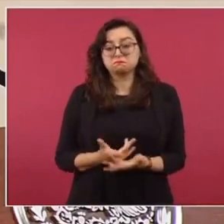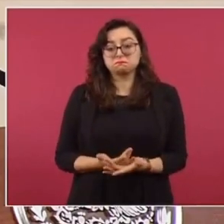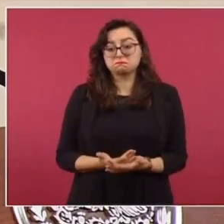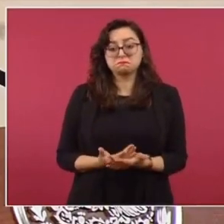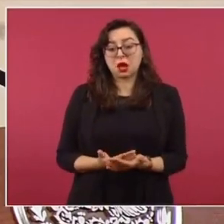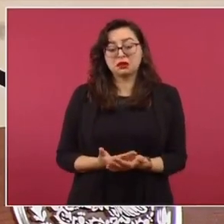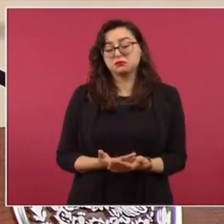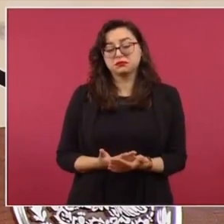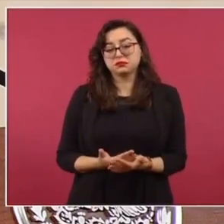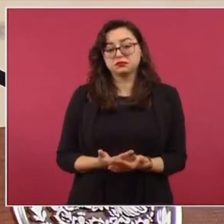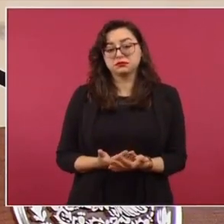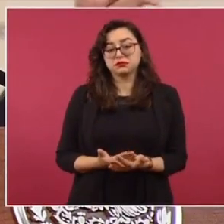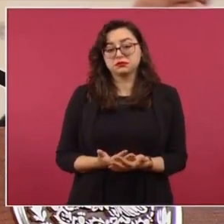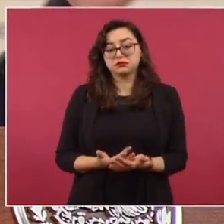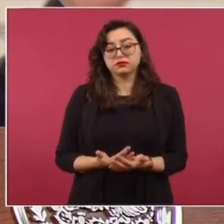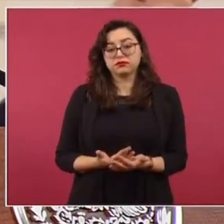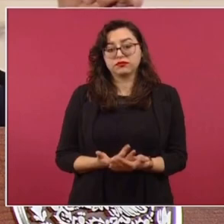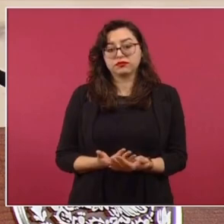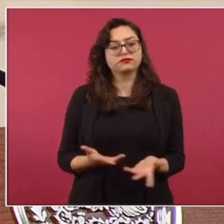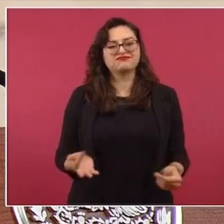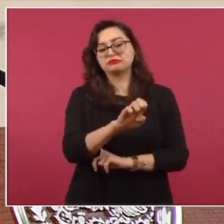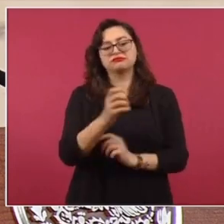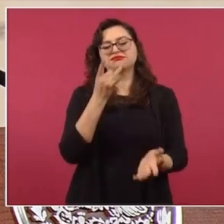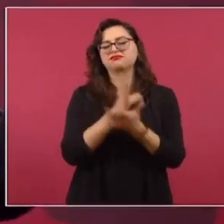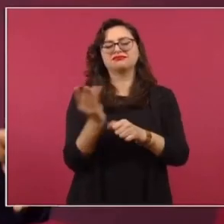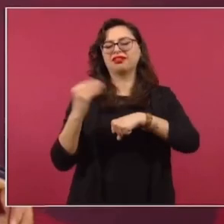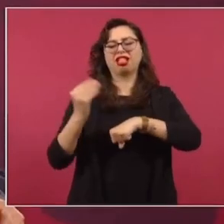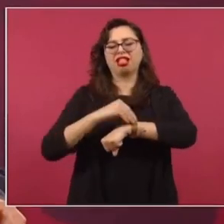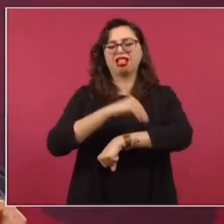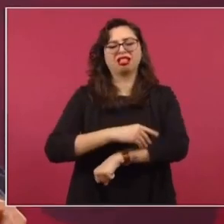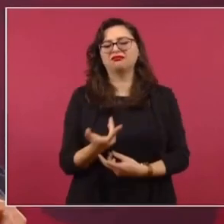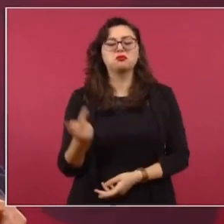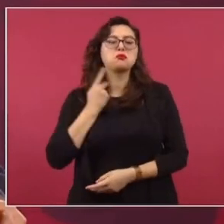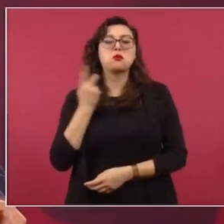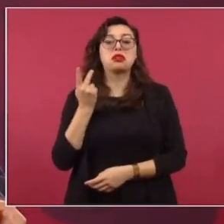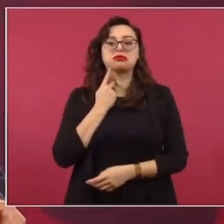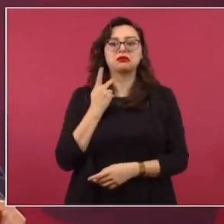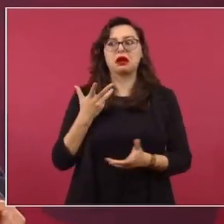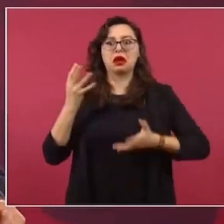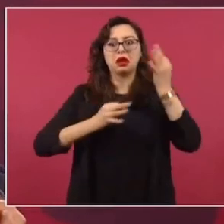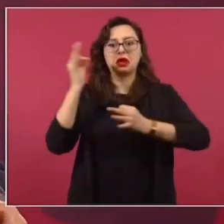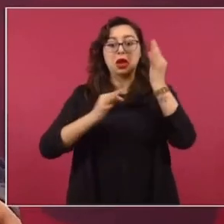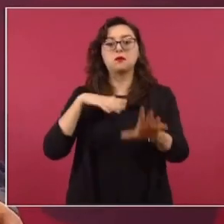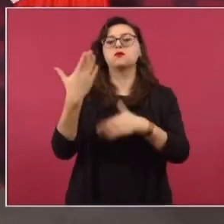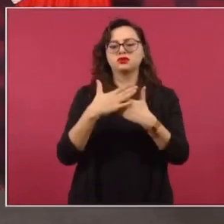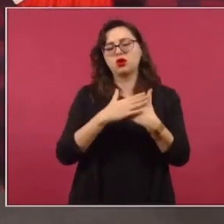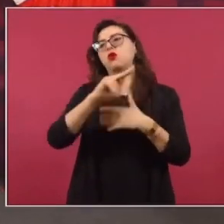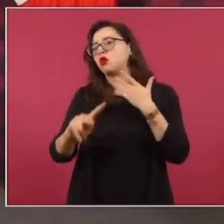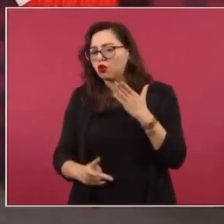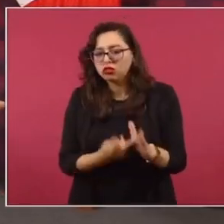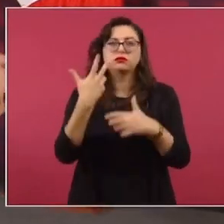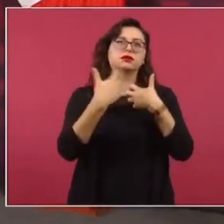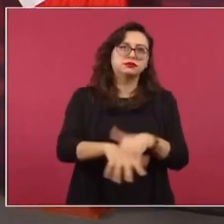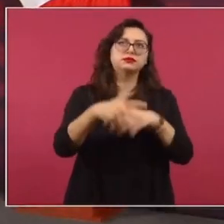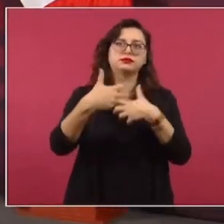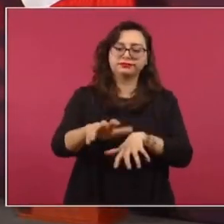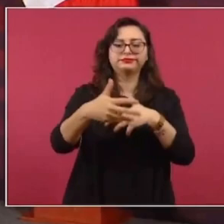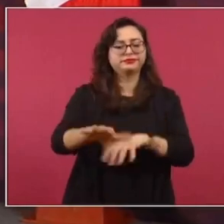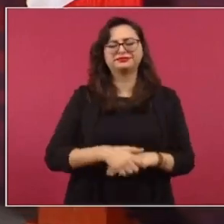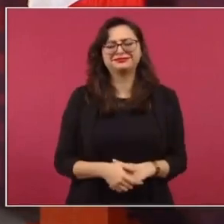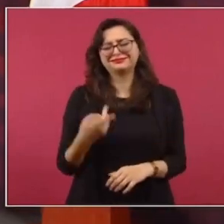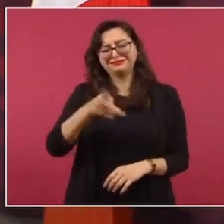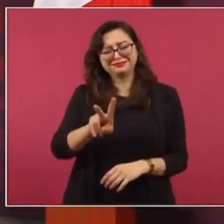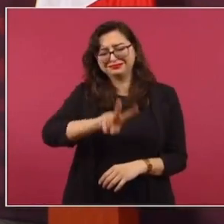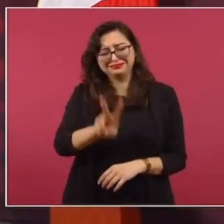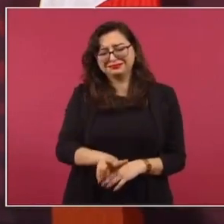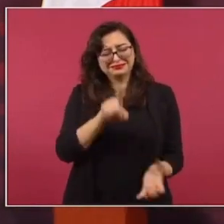esperar el resultado. Ellos están agarrando esto como bandera política, van a hacer hasta una manifestación, pero en el fondo